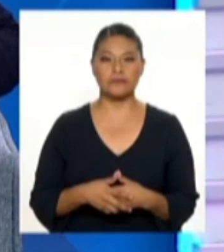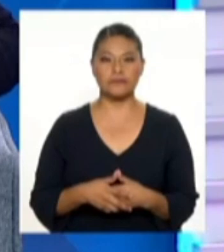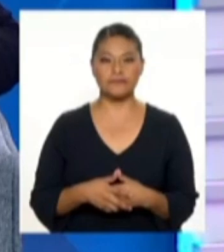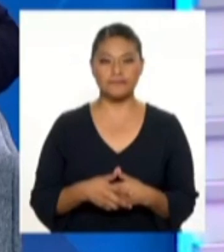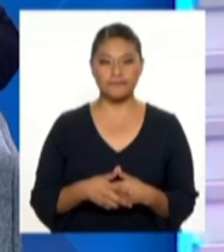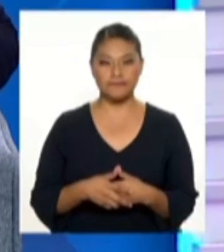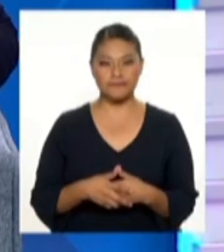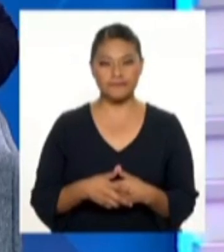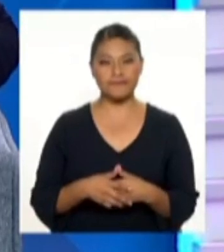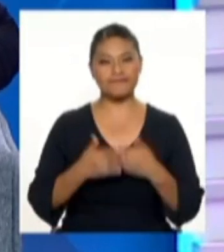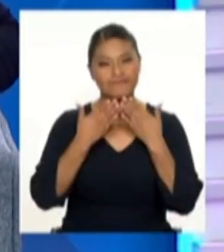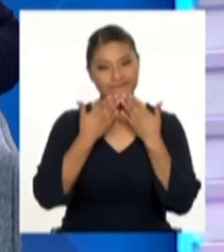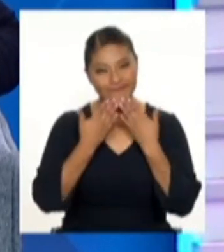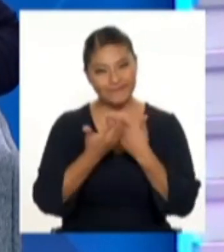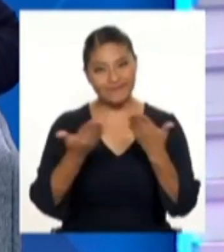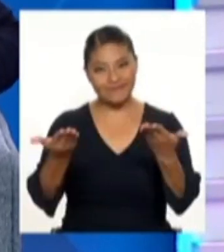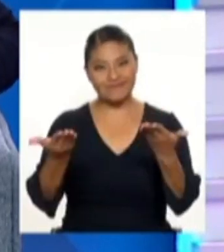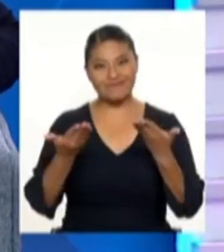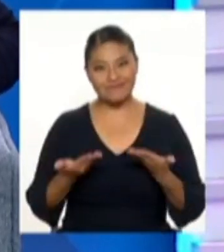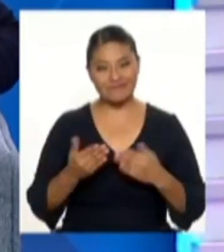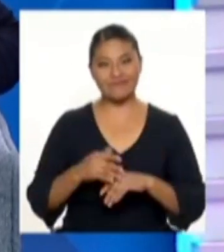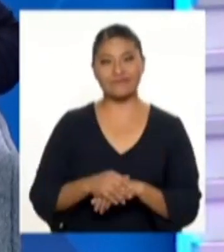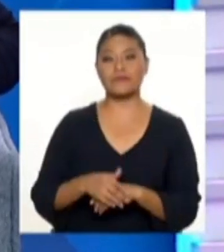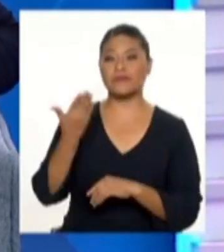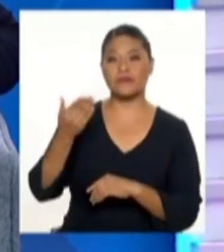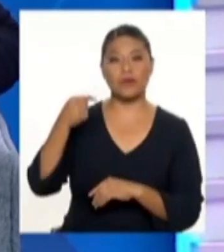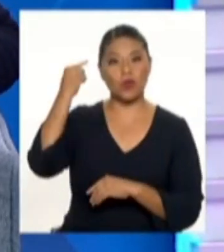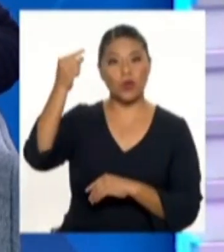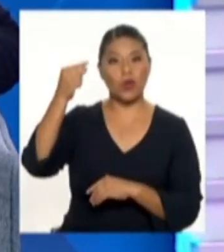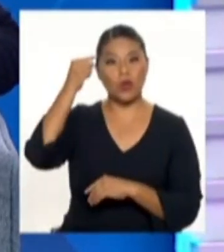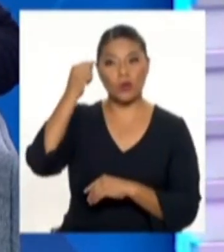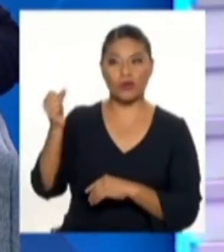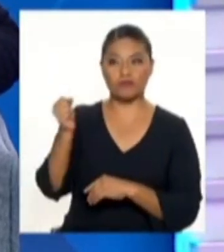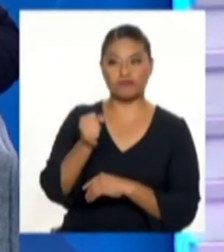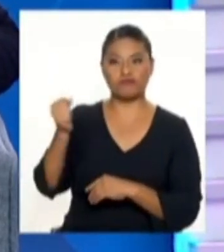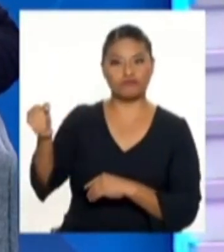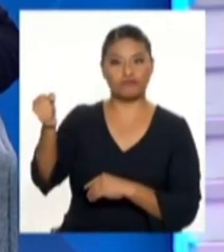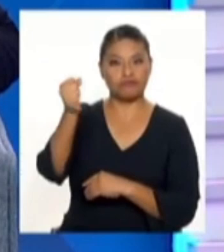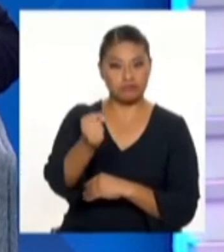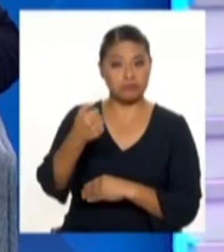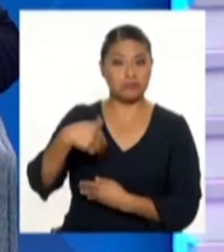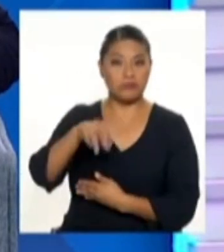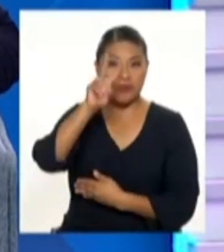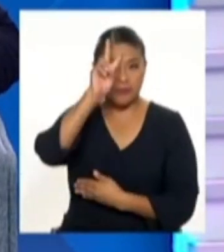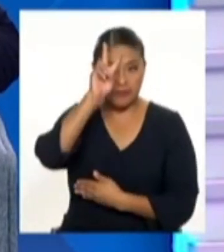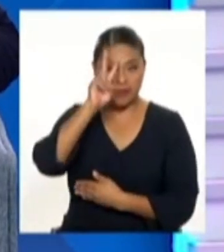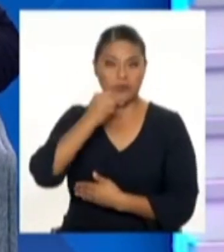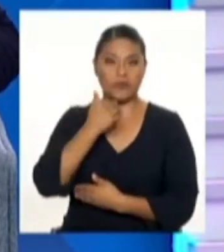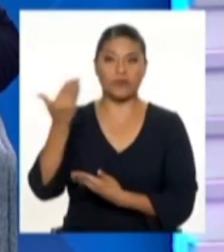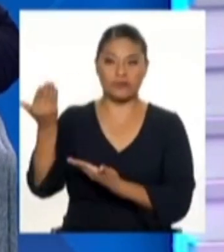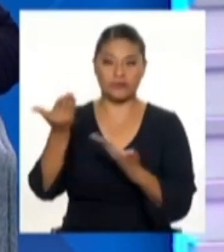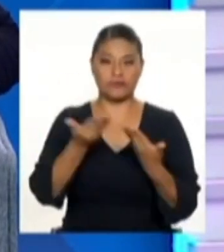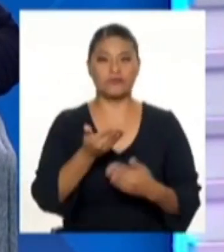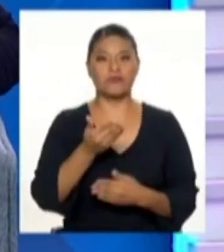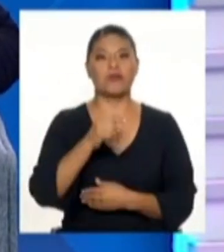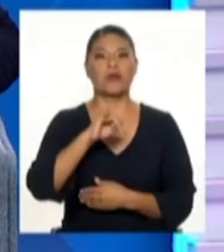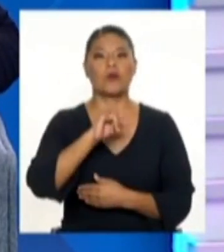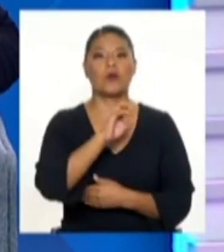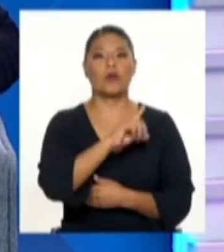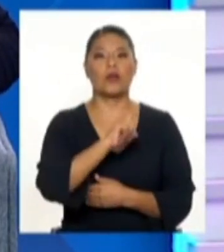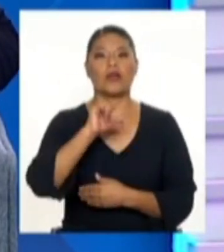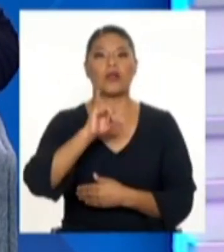Muy bien, siempre es un gusto tener aquí a los gobernadores regionales del Perú y hoy día está con nosotros el señor Jorge Luis Pérez,